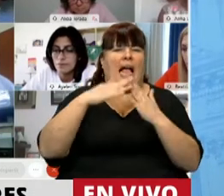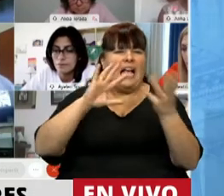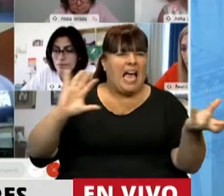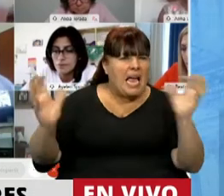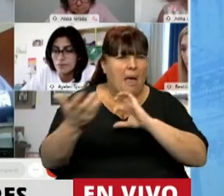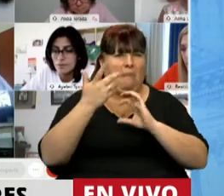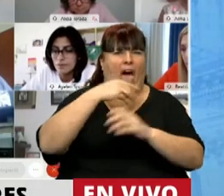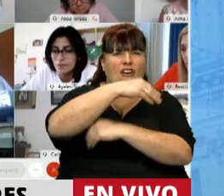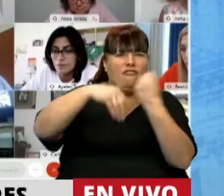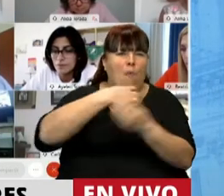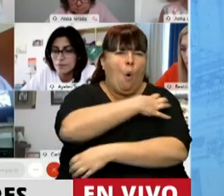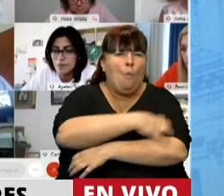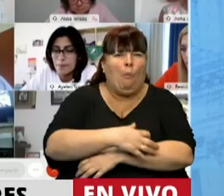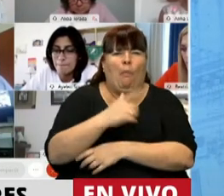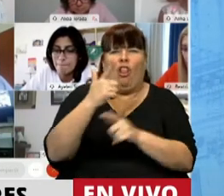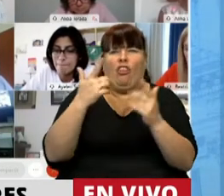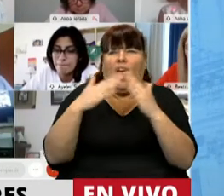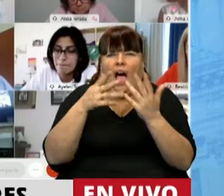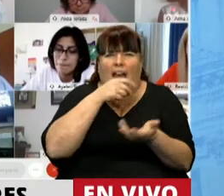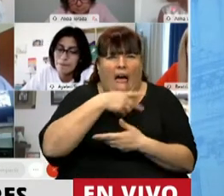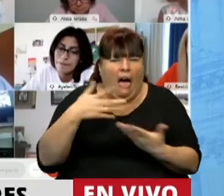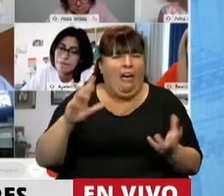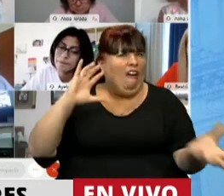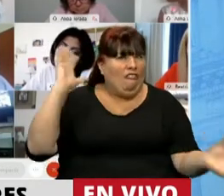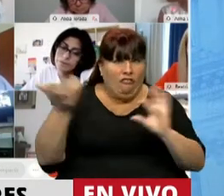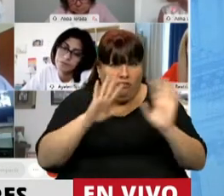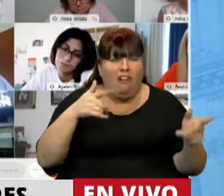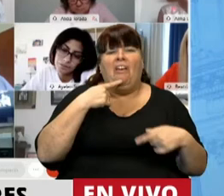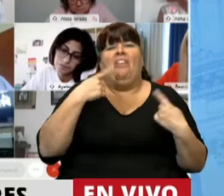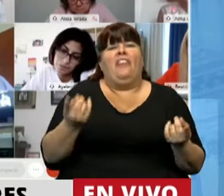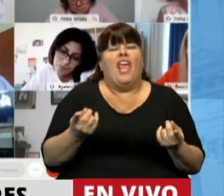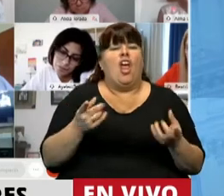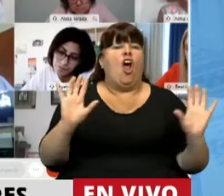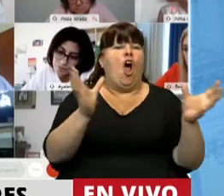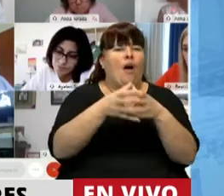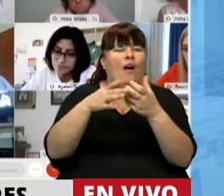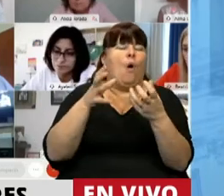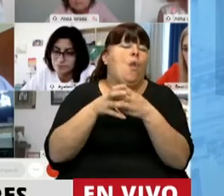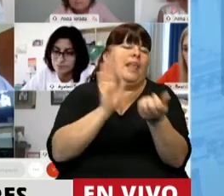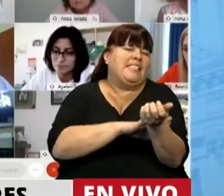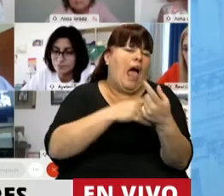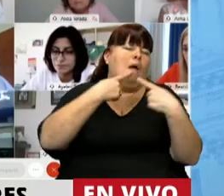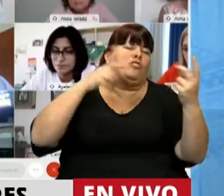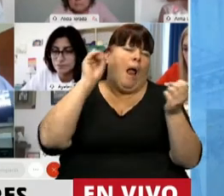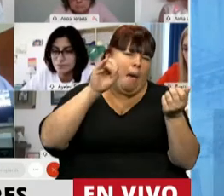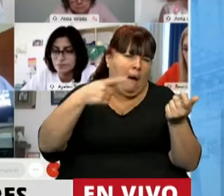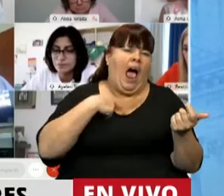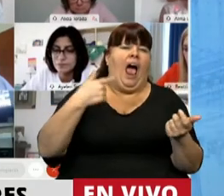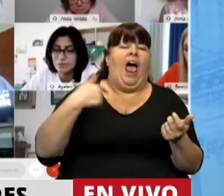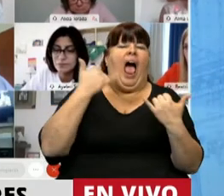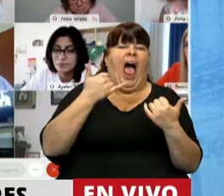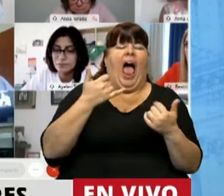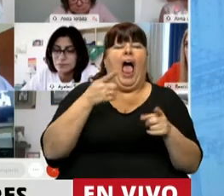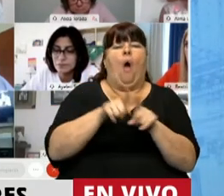las casillas de las familias humildes que no tienen nada, se despachó diciendo que las organizaciones de izquierda, entre muchas otras cosas, como que teníamos